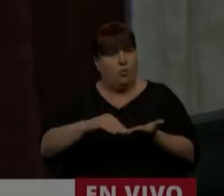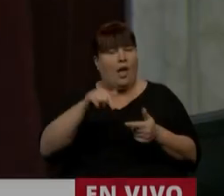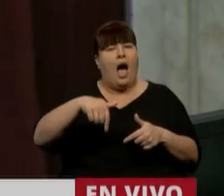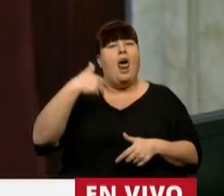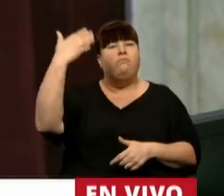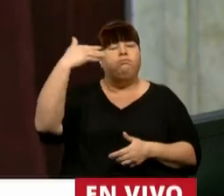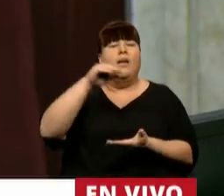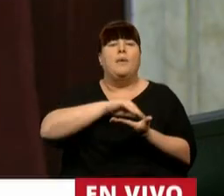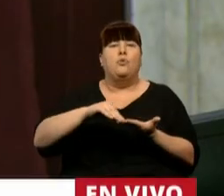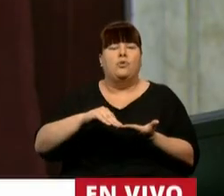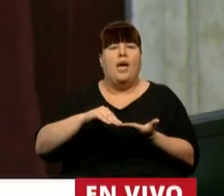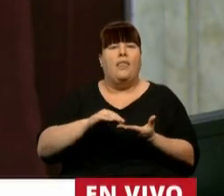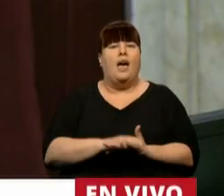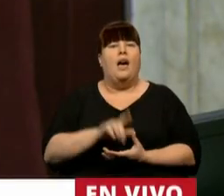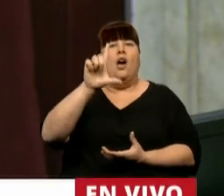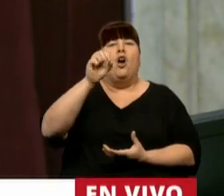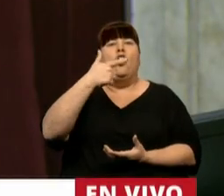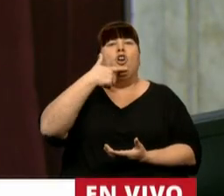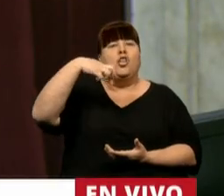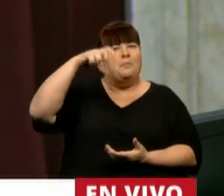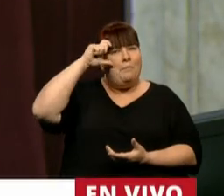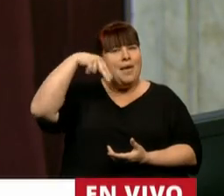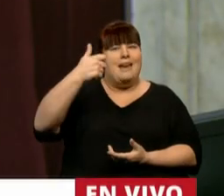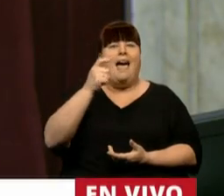Tiene la palabra la diputada Silvia Lospenato.